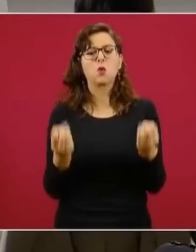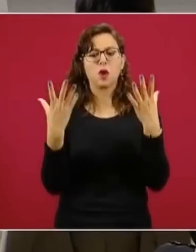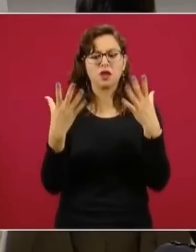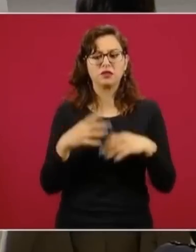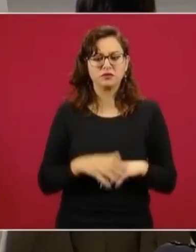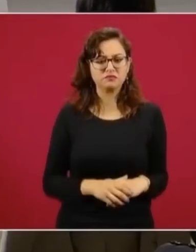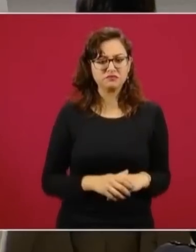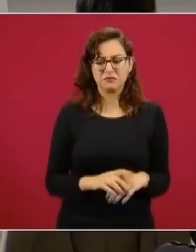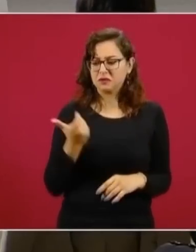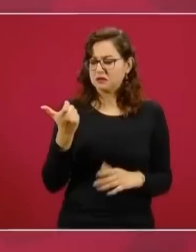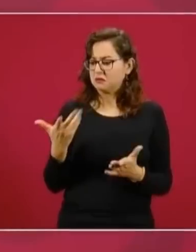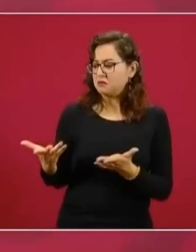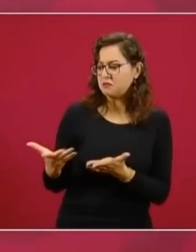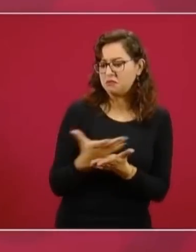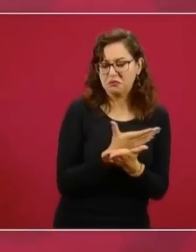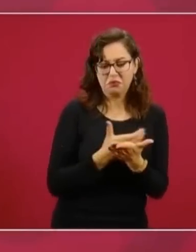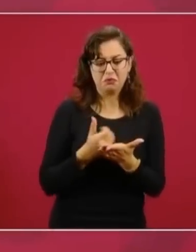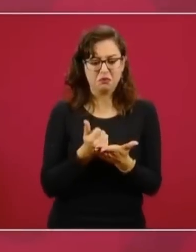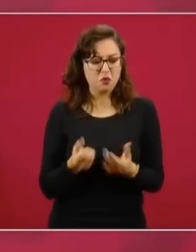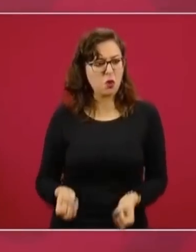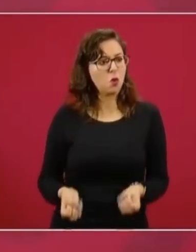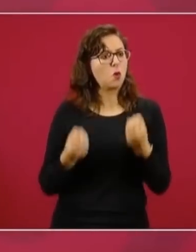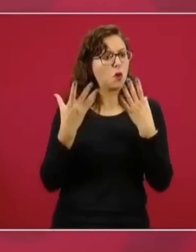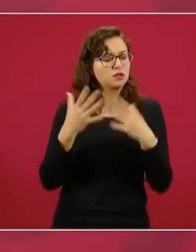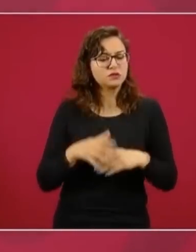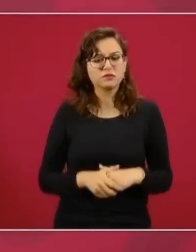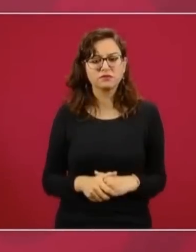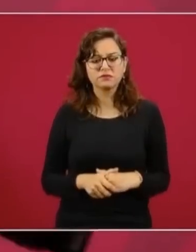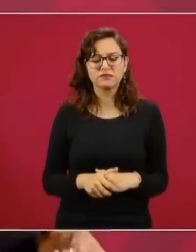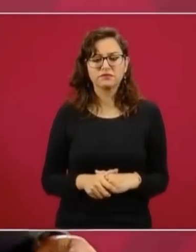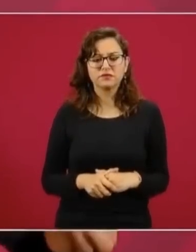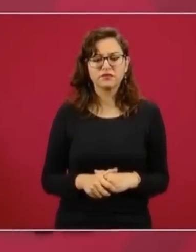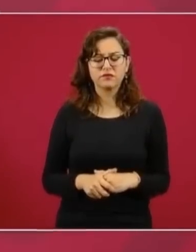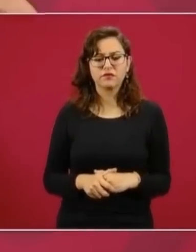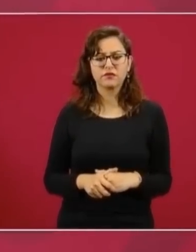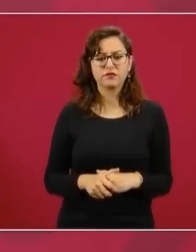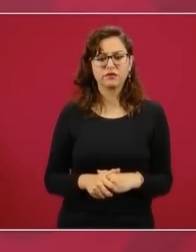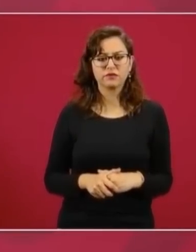cuánto dinero se obtuvo, de dónde